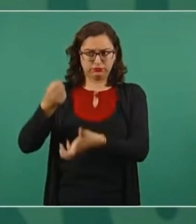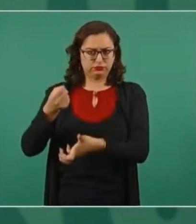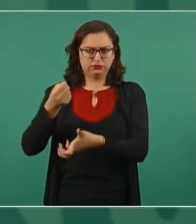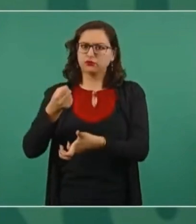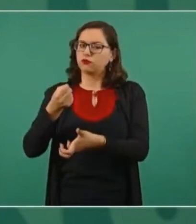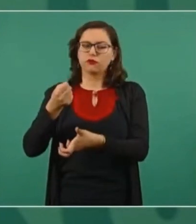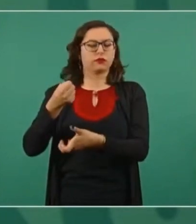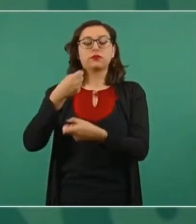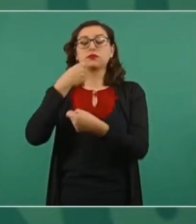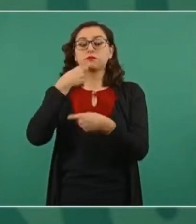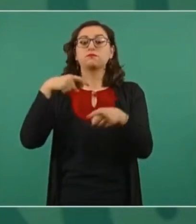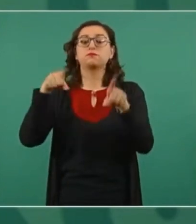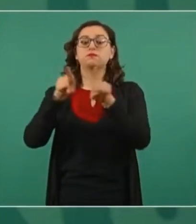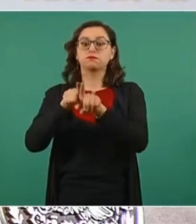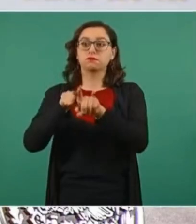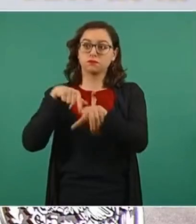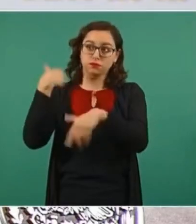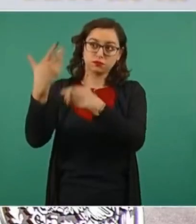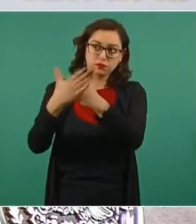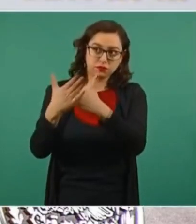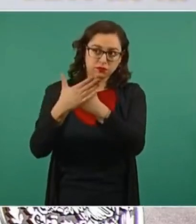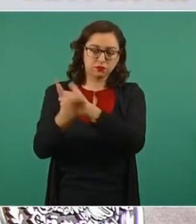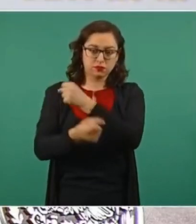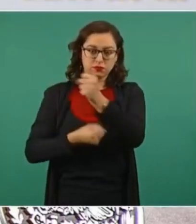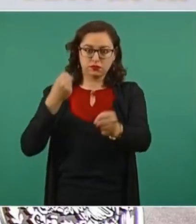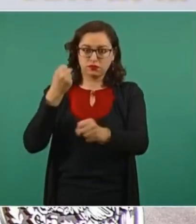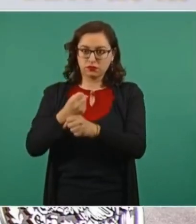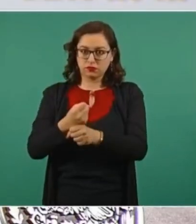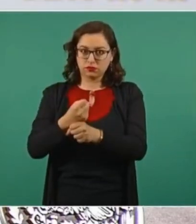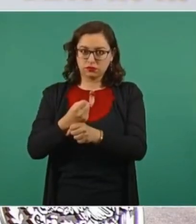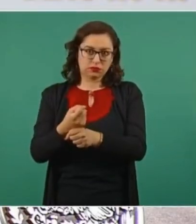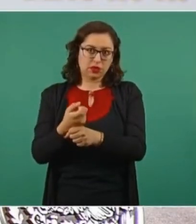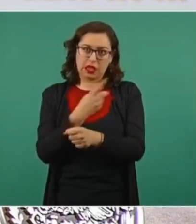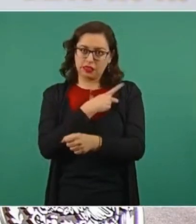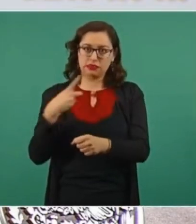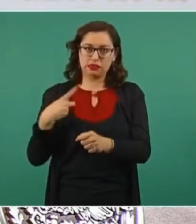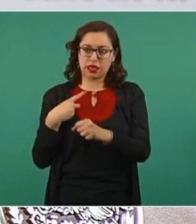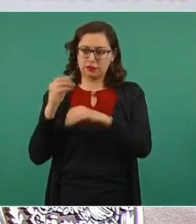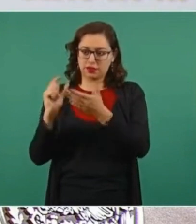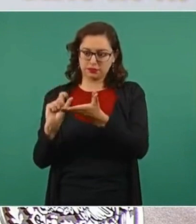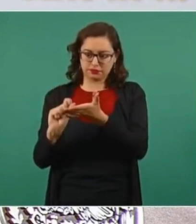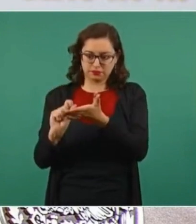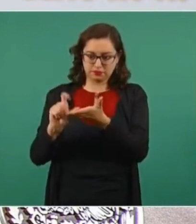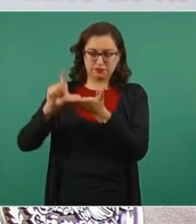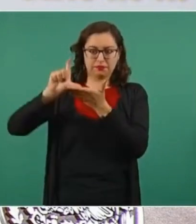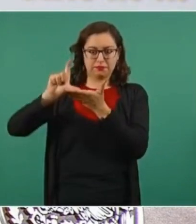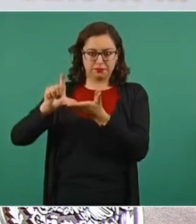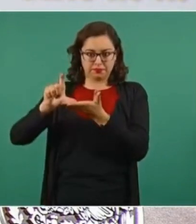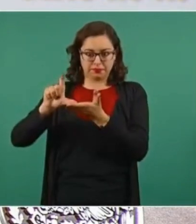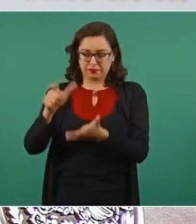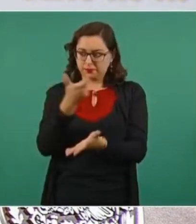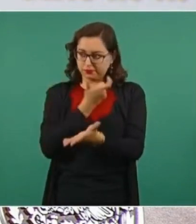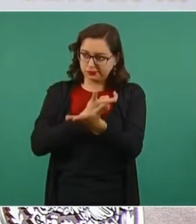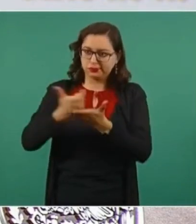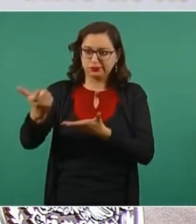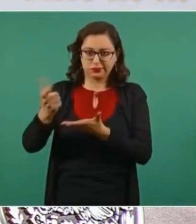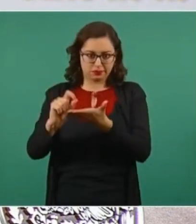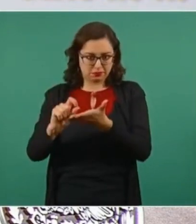garantizado el que se incremente el apoyo y que tengamos respaldo